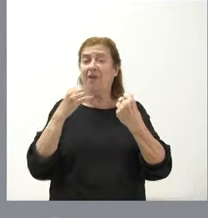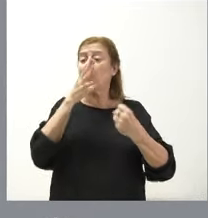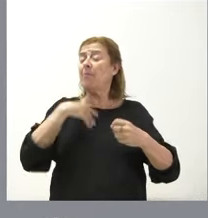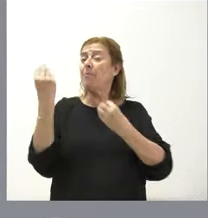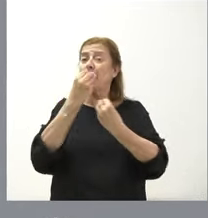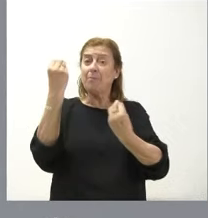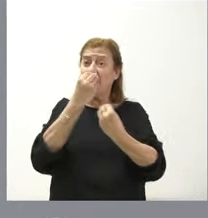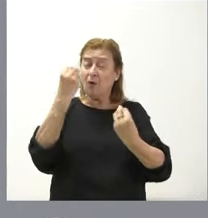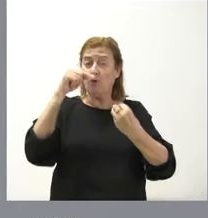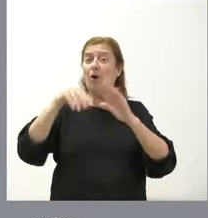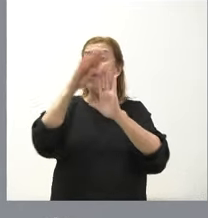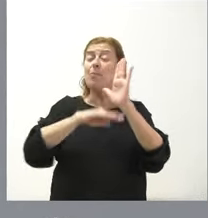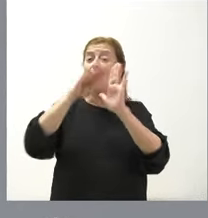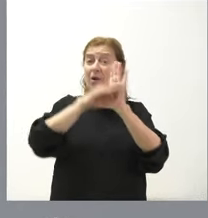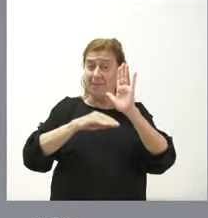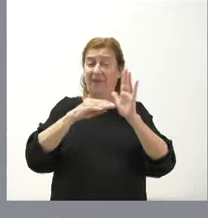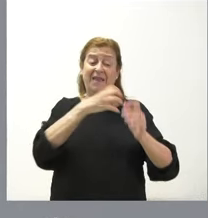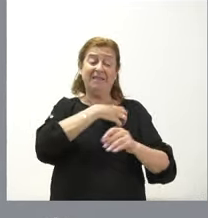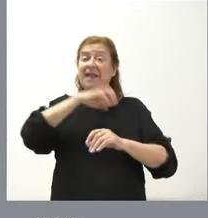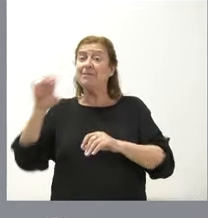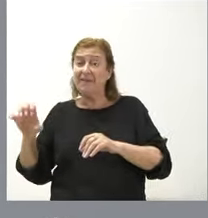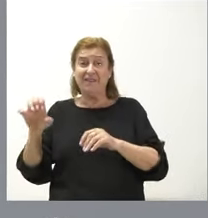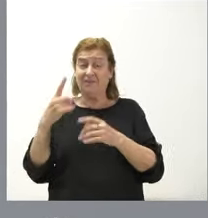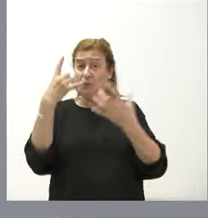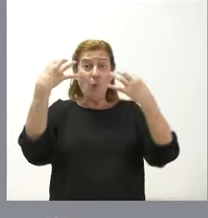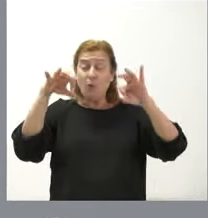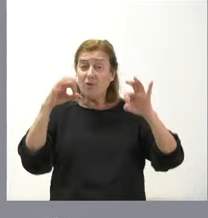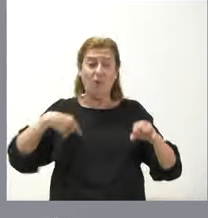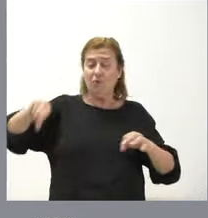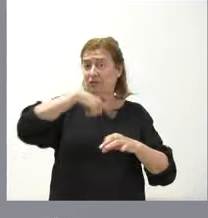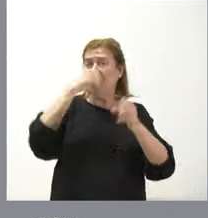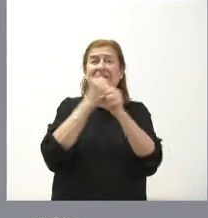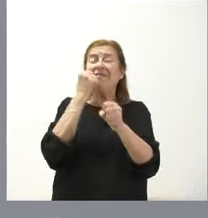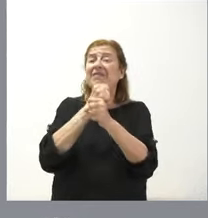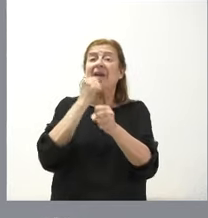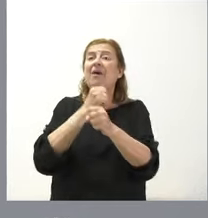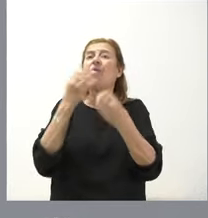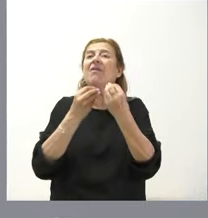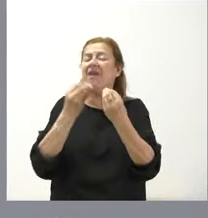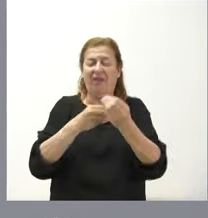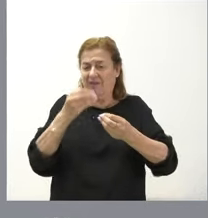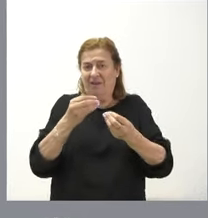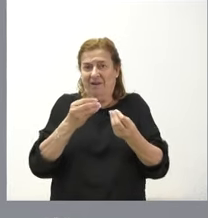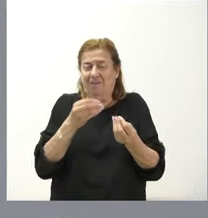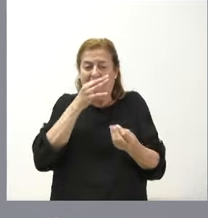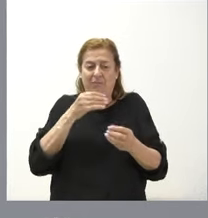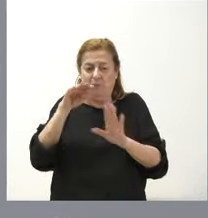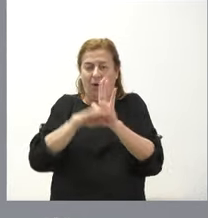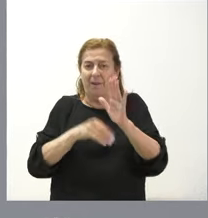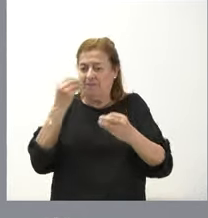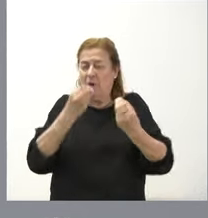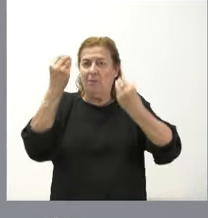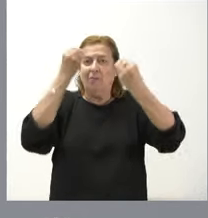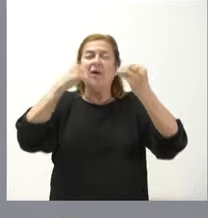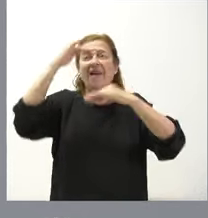este programa de trasplantes, que es único, nuestra misión es aprovechar y utilizar esos recursos para que sea un programa que daría mejor y atienda a más